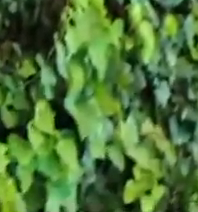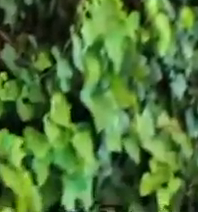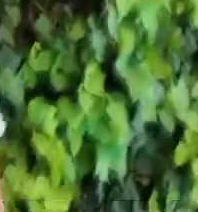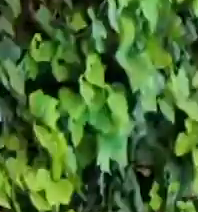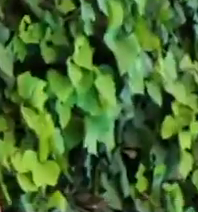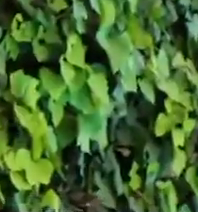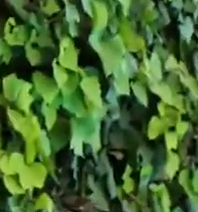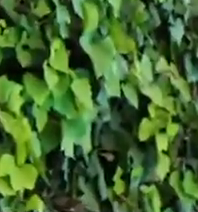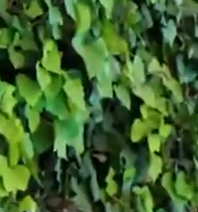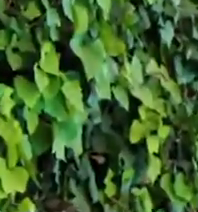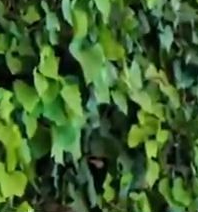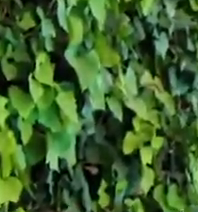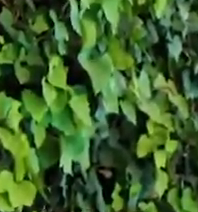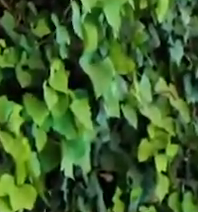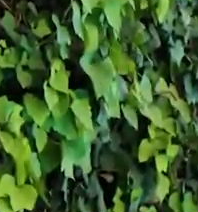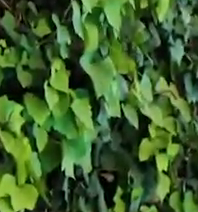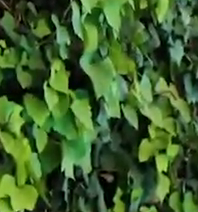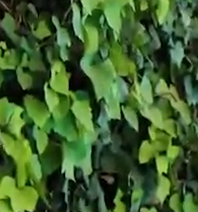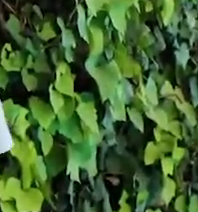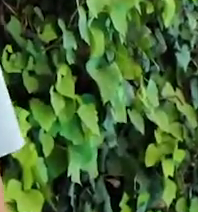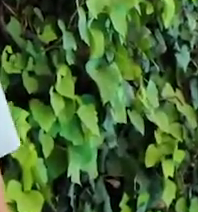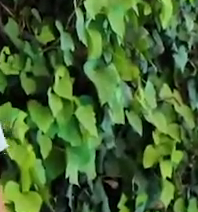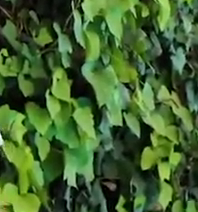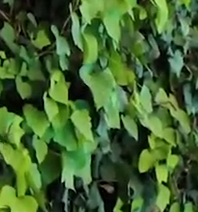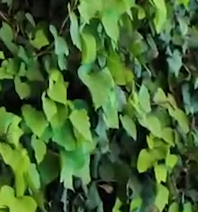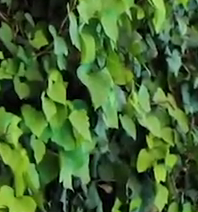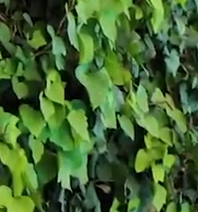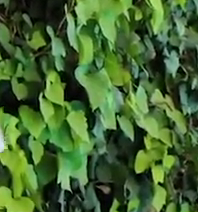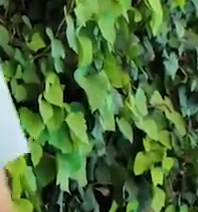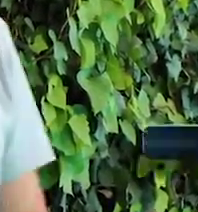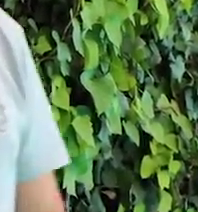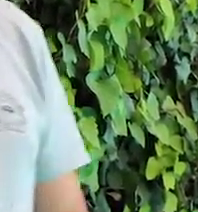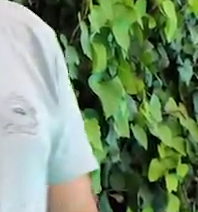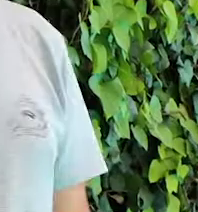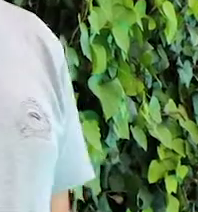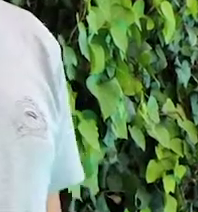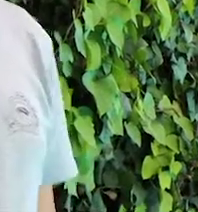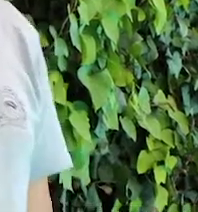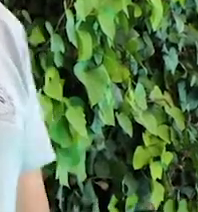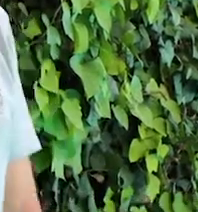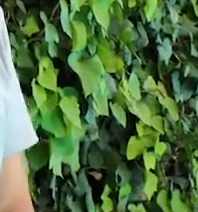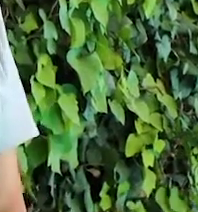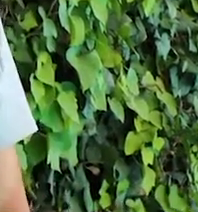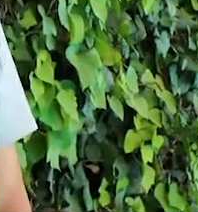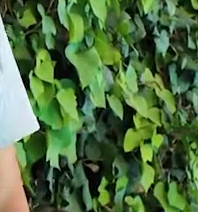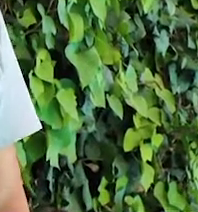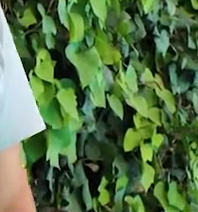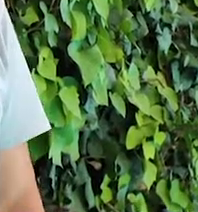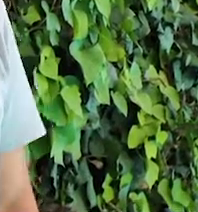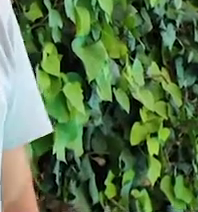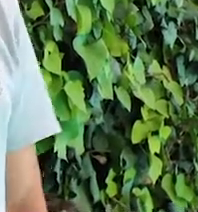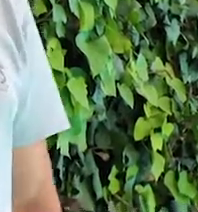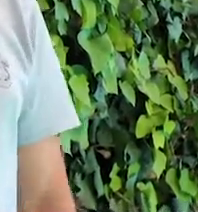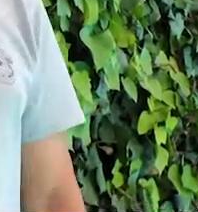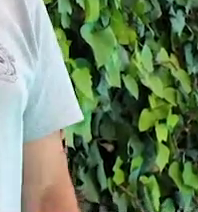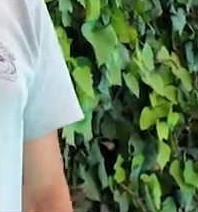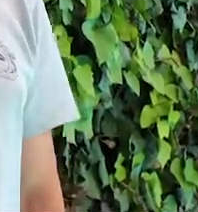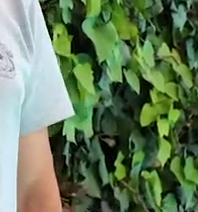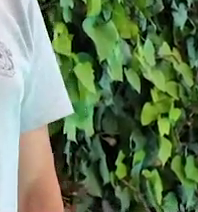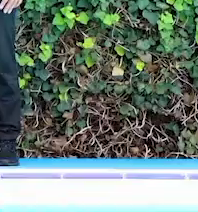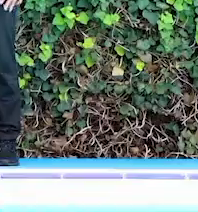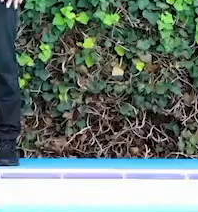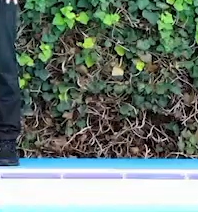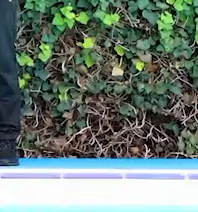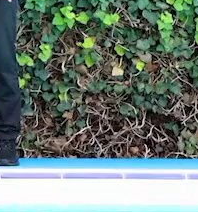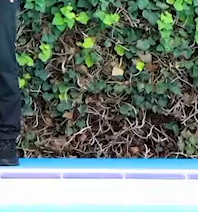Seguimos trabajando el abdomen Lo que vamos a hacer Ya ir en esta ocasión Nos vamos a acostar Totalmente Y vamos a flexionar Y estirar